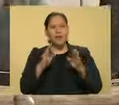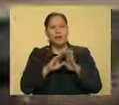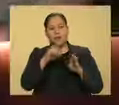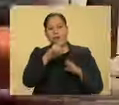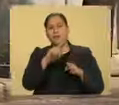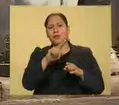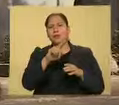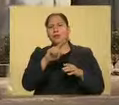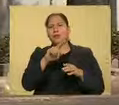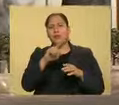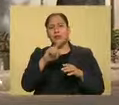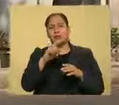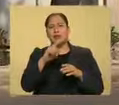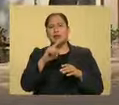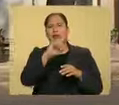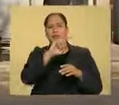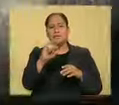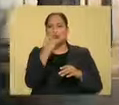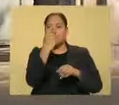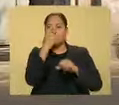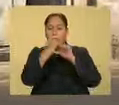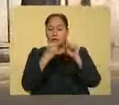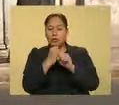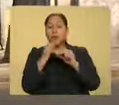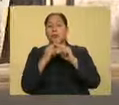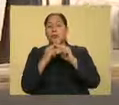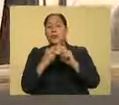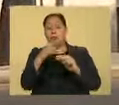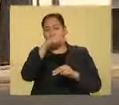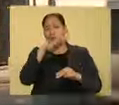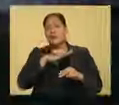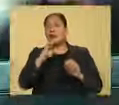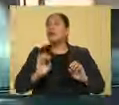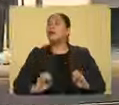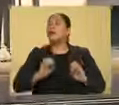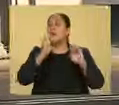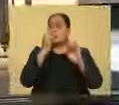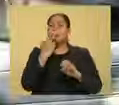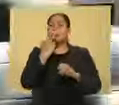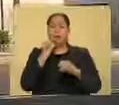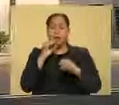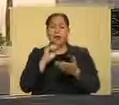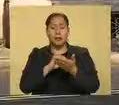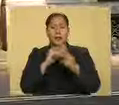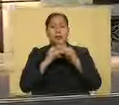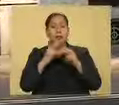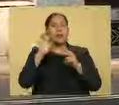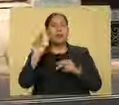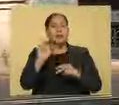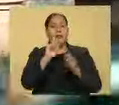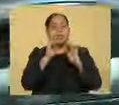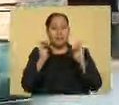101 años tienen de existencia estos edificios afrancesados.